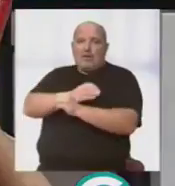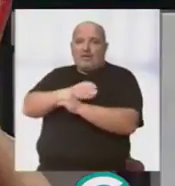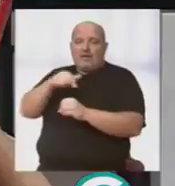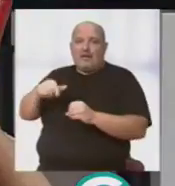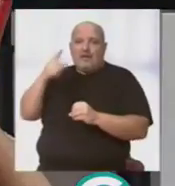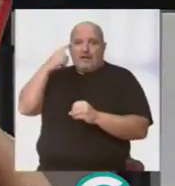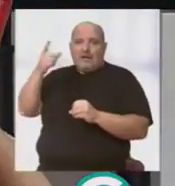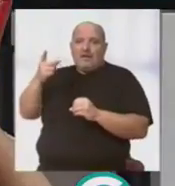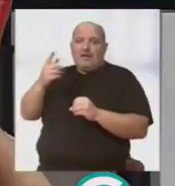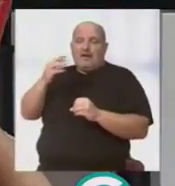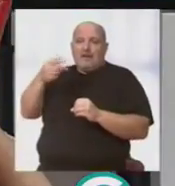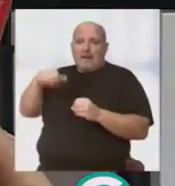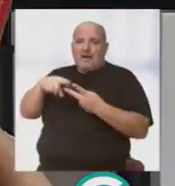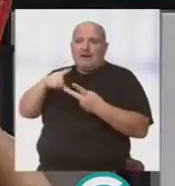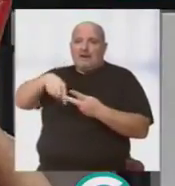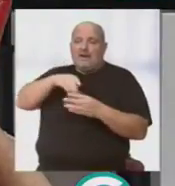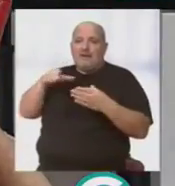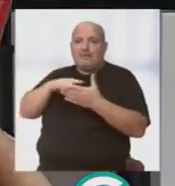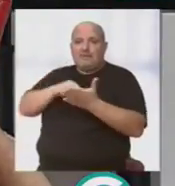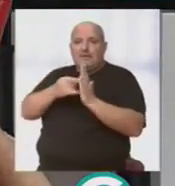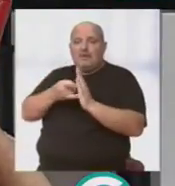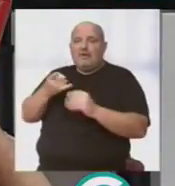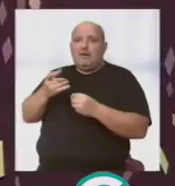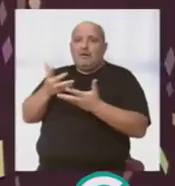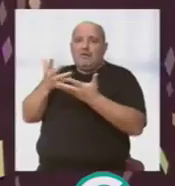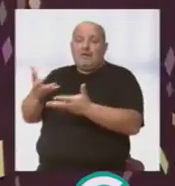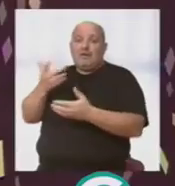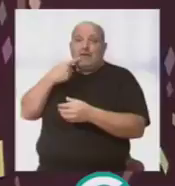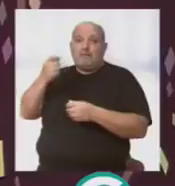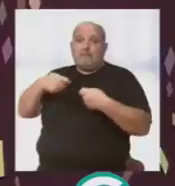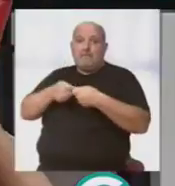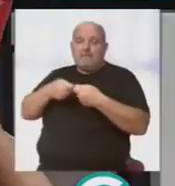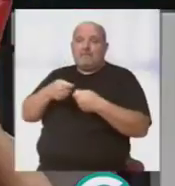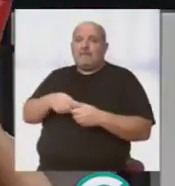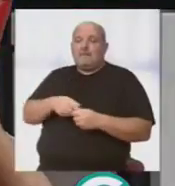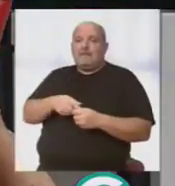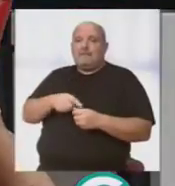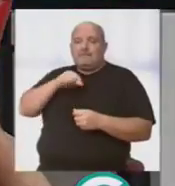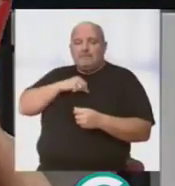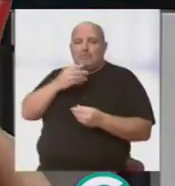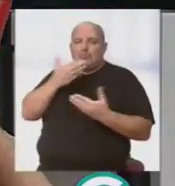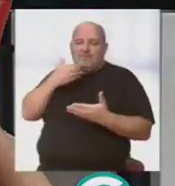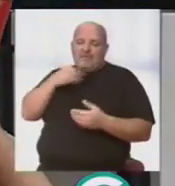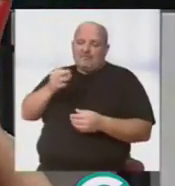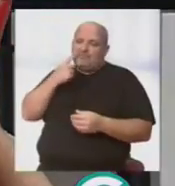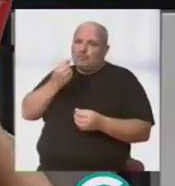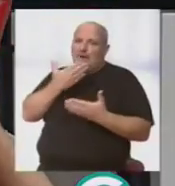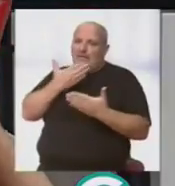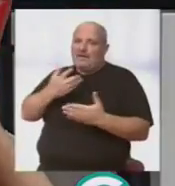Cádiz, ya sabes que Germán, yo y todo nuestro equipo técnico a tu disposición y el de la Peña. Muchísimas gracias. Me consta que es así porque